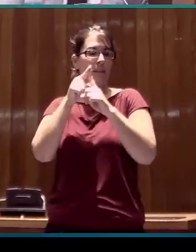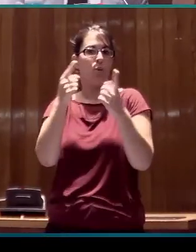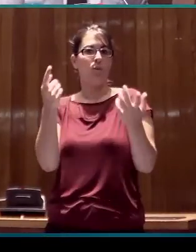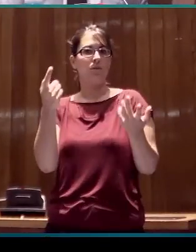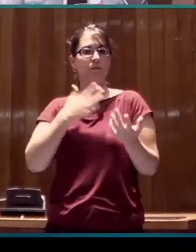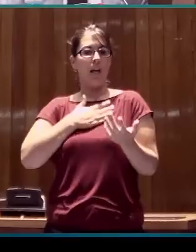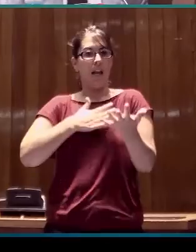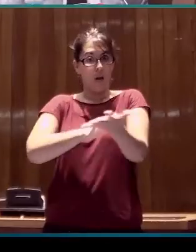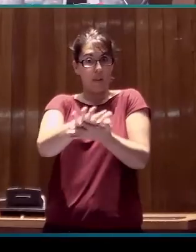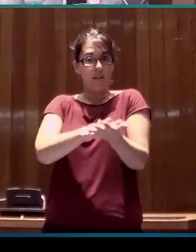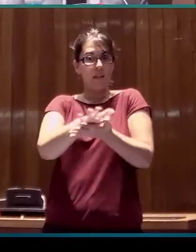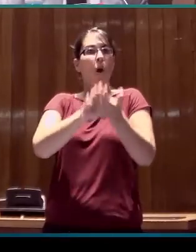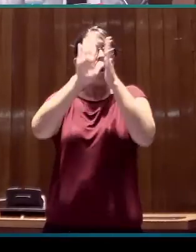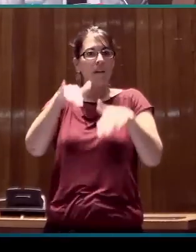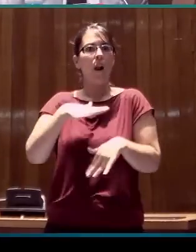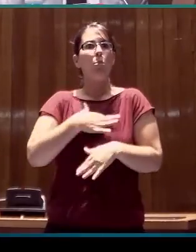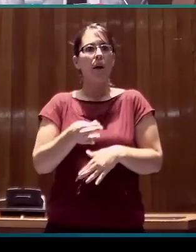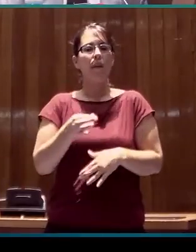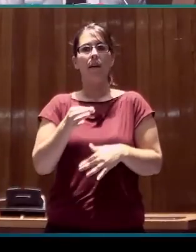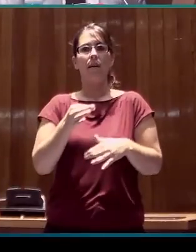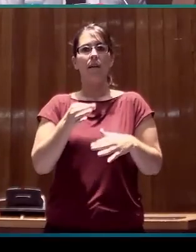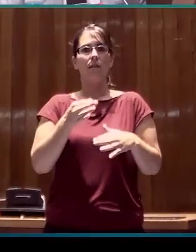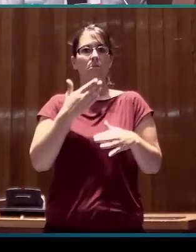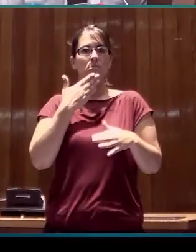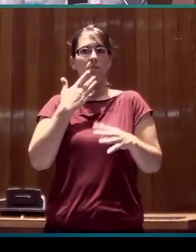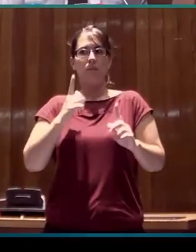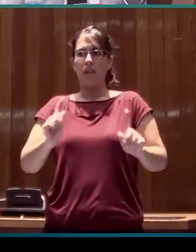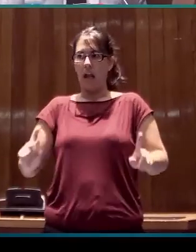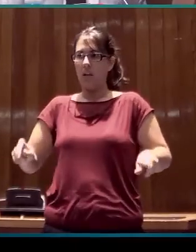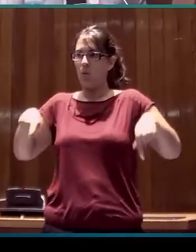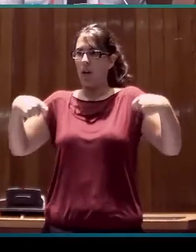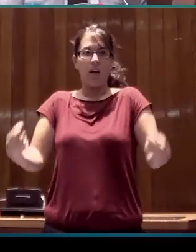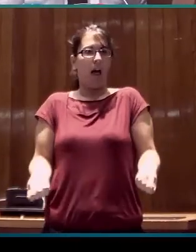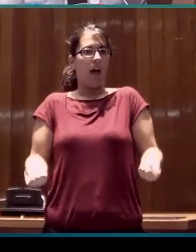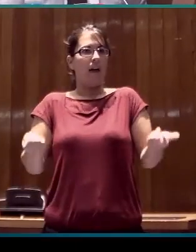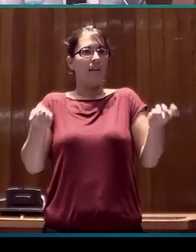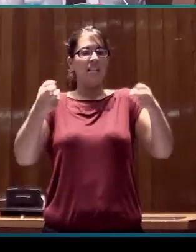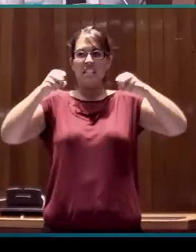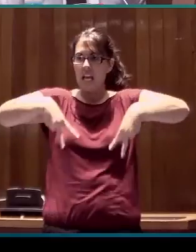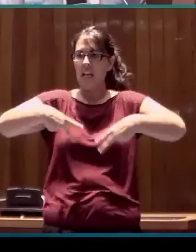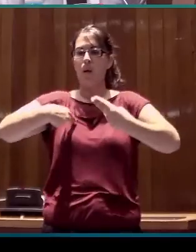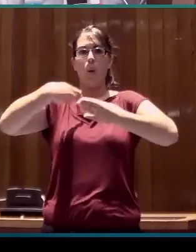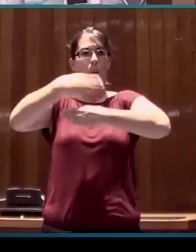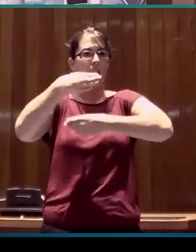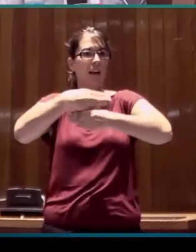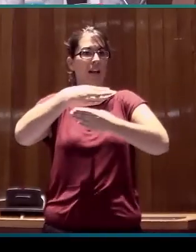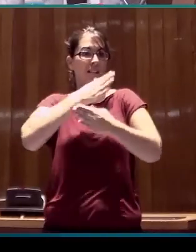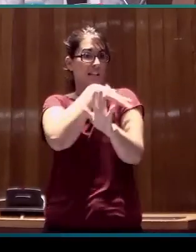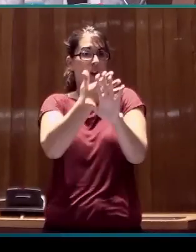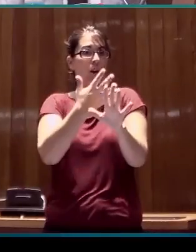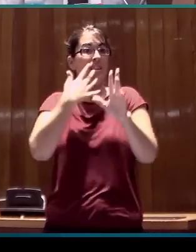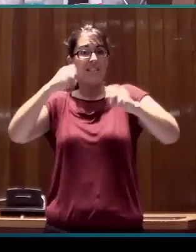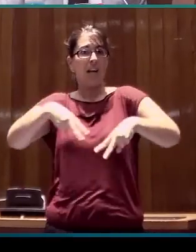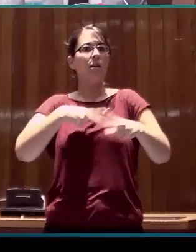signos, en este caso, pueda estar presente con naturalidad y sin las barreras con las que nos encontramos hasta ahora.